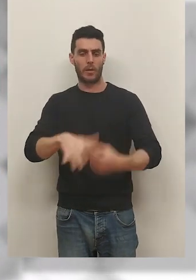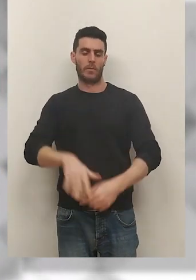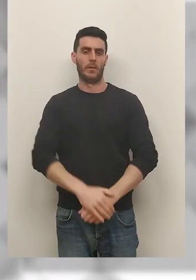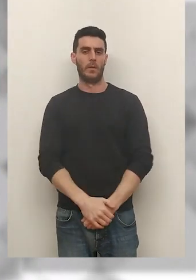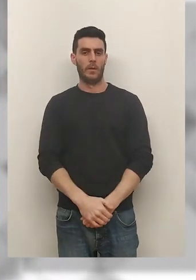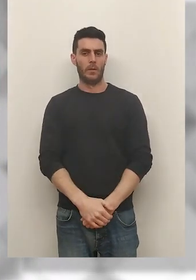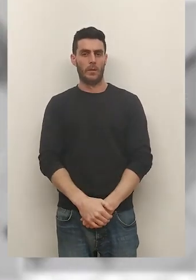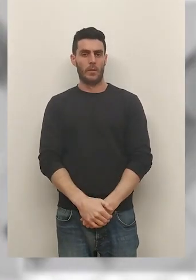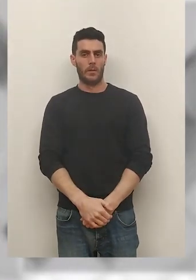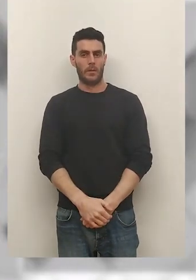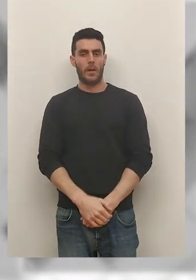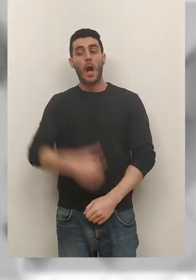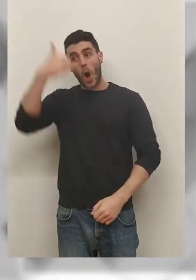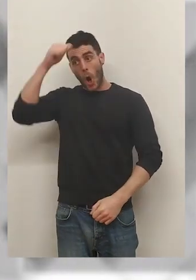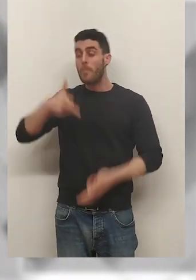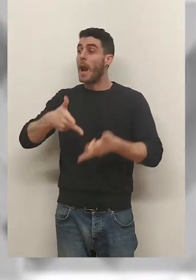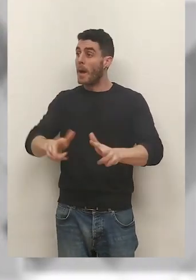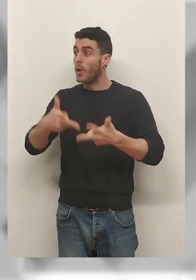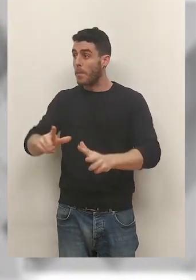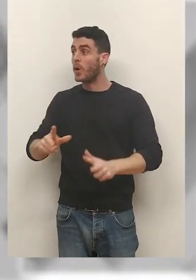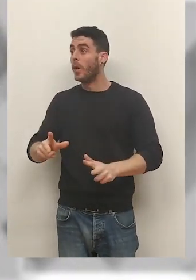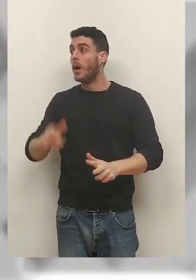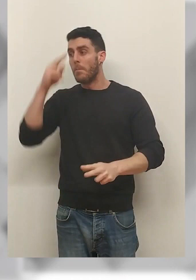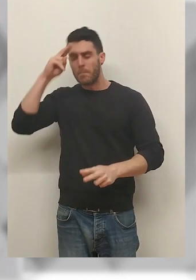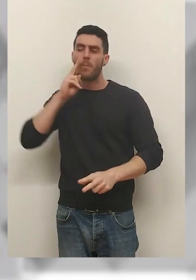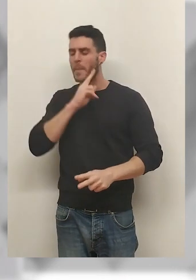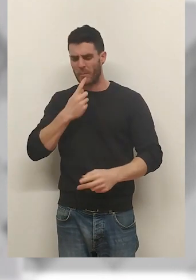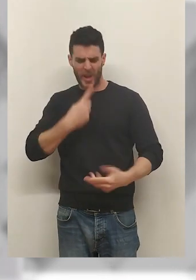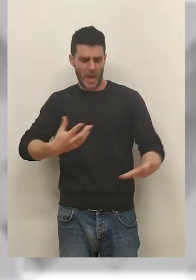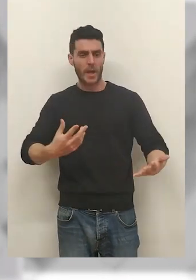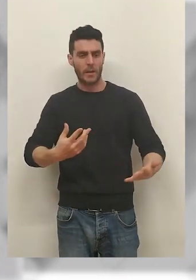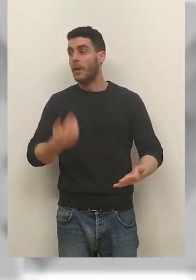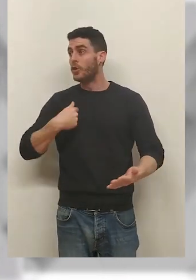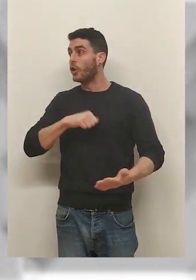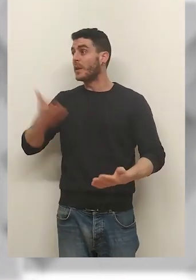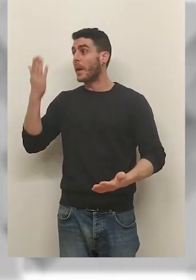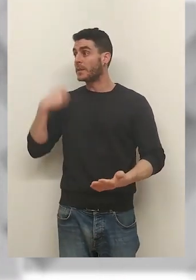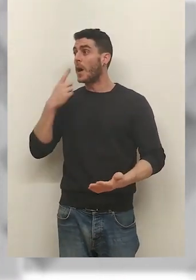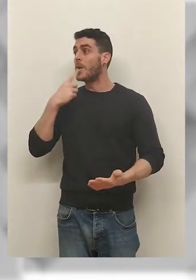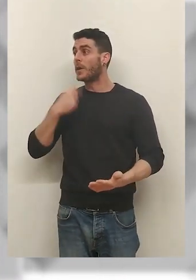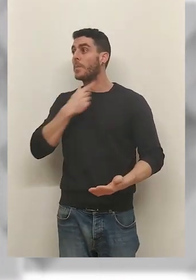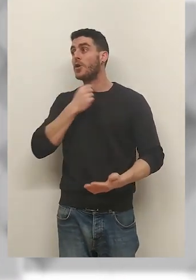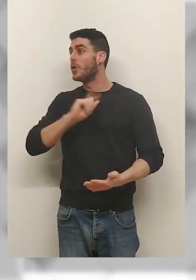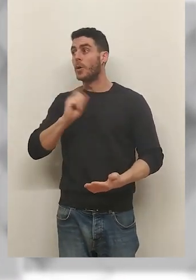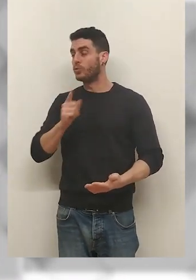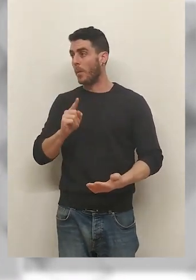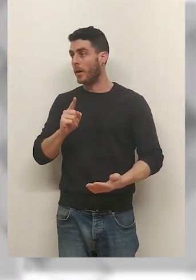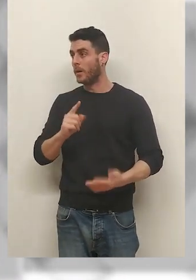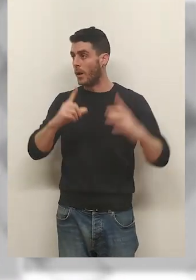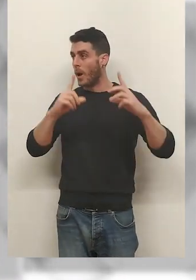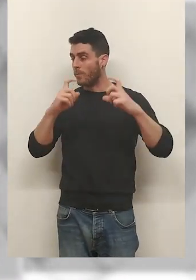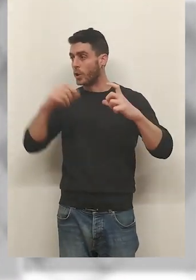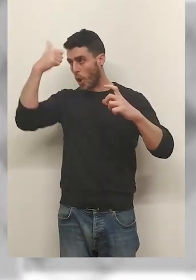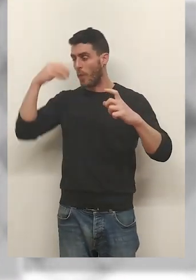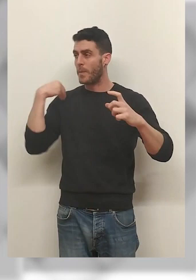ocurrido. El hombre del banco, mamá, el hombre del banco, chillando. Y yo, ¿pero qué dices? El que te dije hace unas semanas que no me gustaba. Que había una